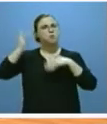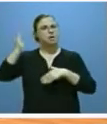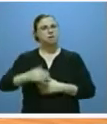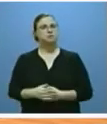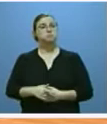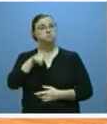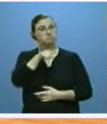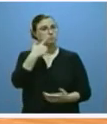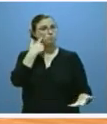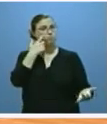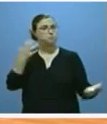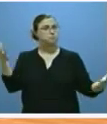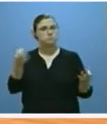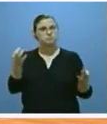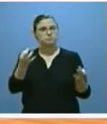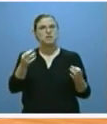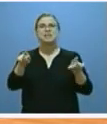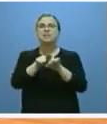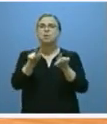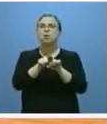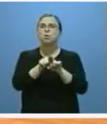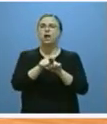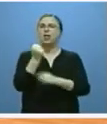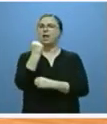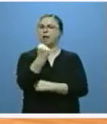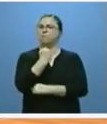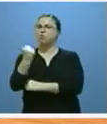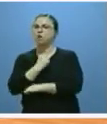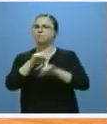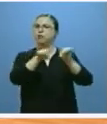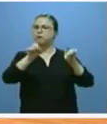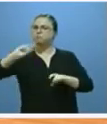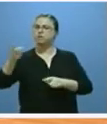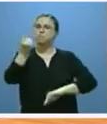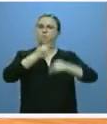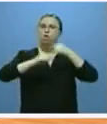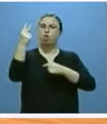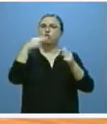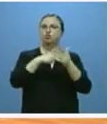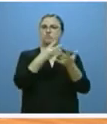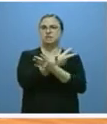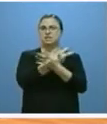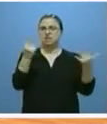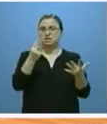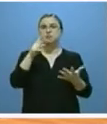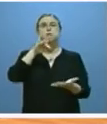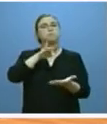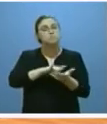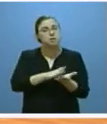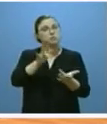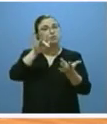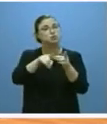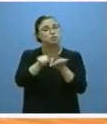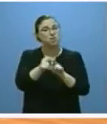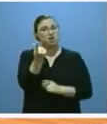A ello cabe añadir también las distintas líneas de apoyo empresarial en el presupuesto 2017 toctadas con más